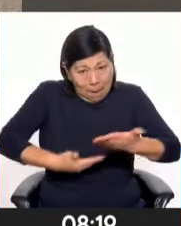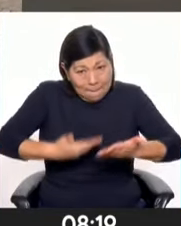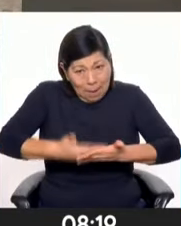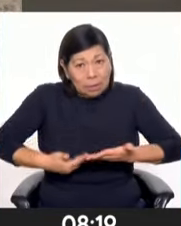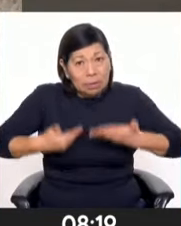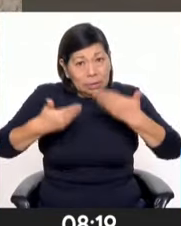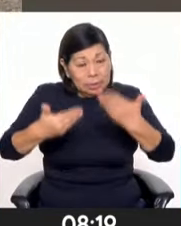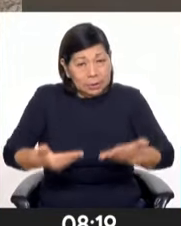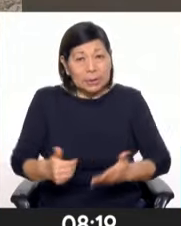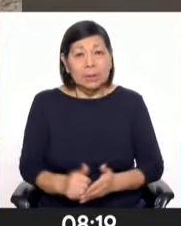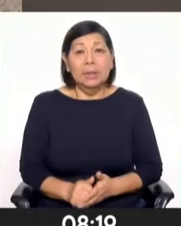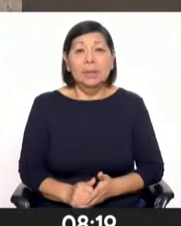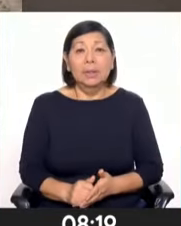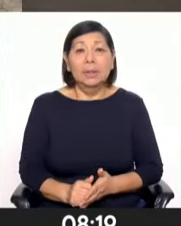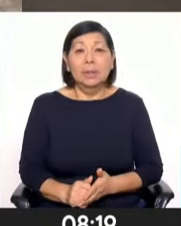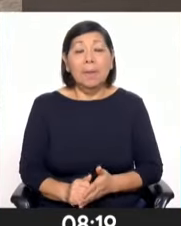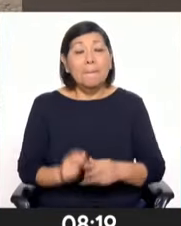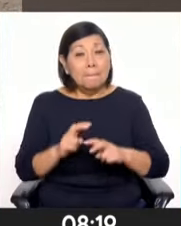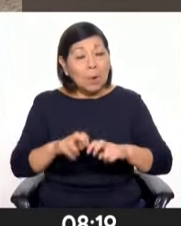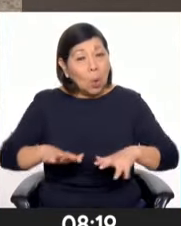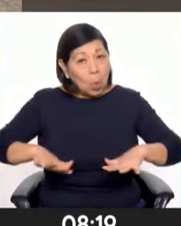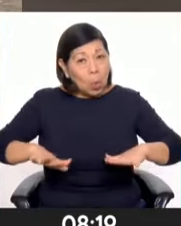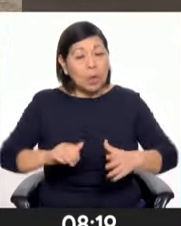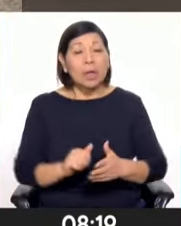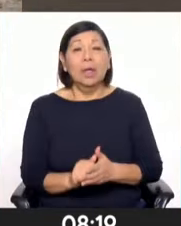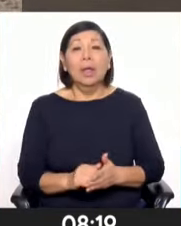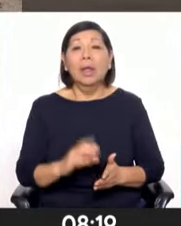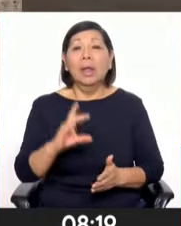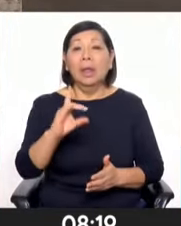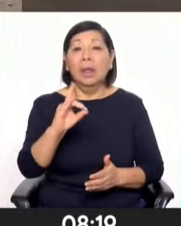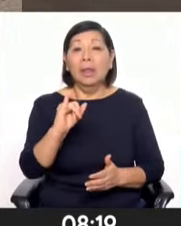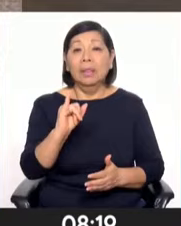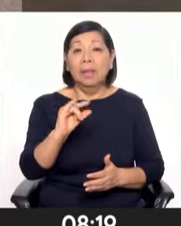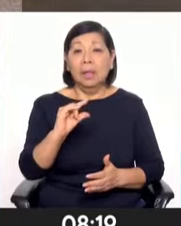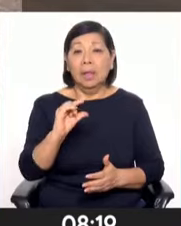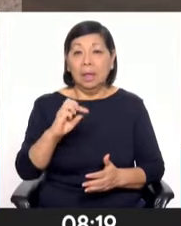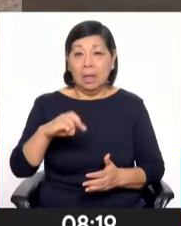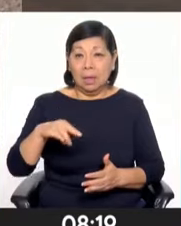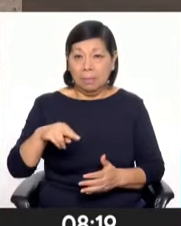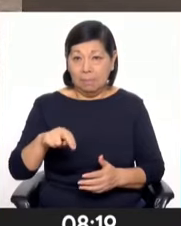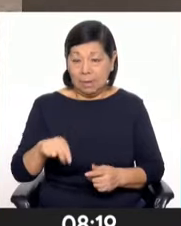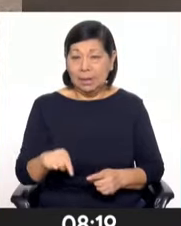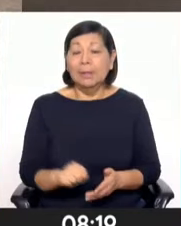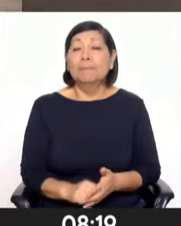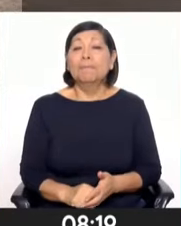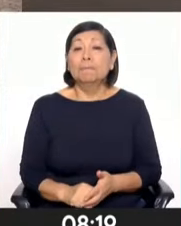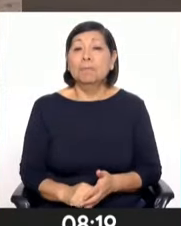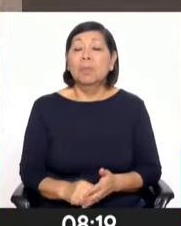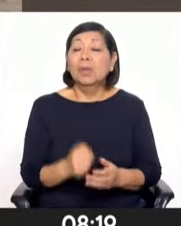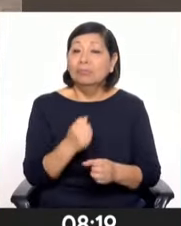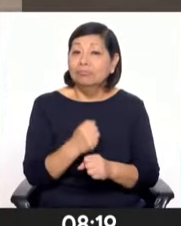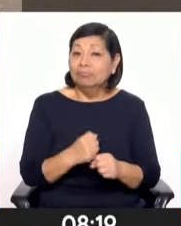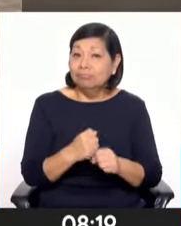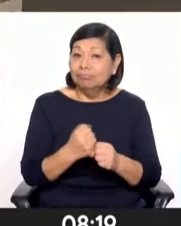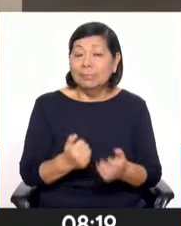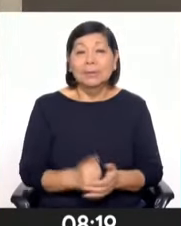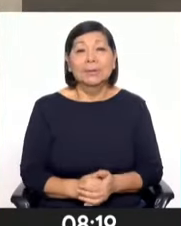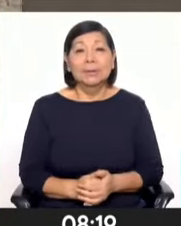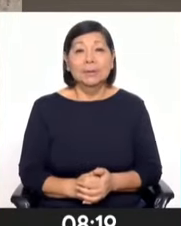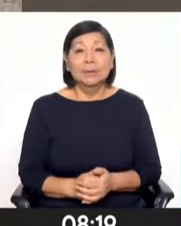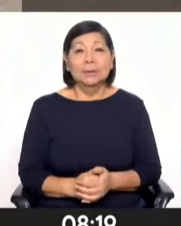ahorita al encargado de las áreas paleontológicas, es el INGEMED, el cual está realizando trabajos de